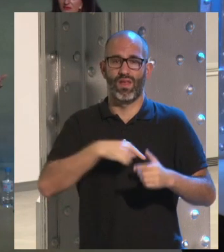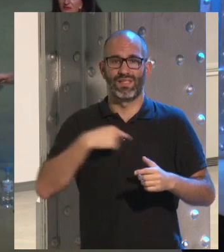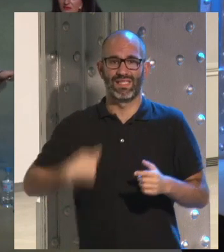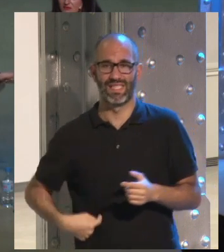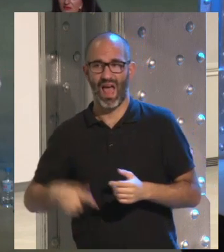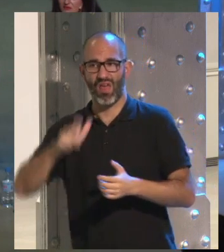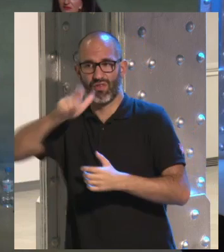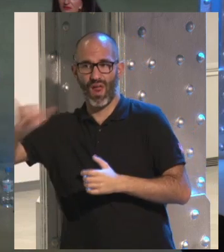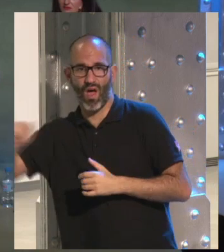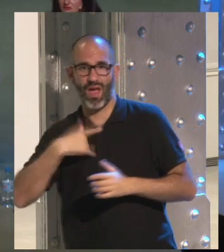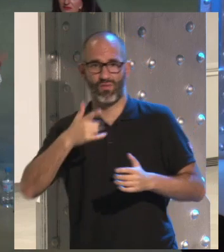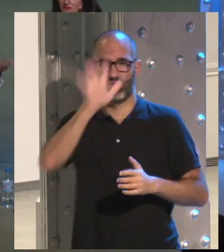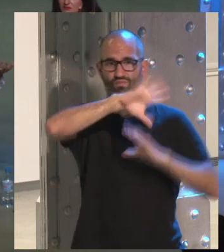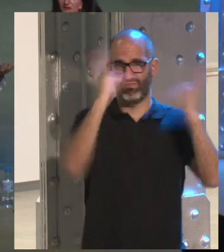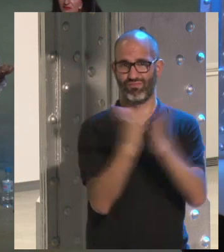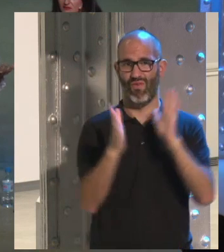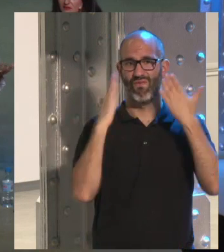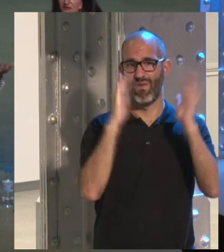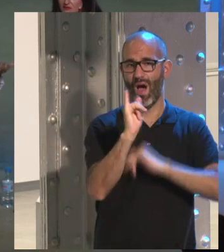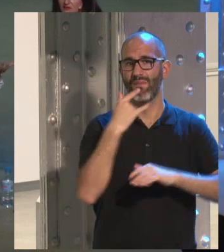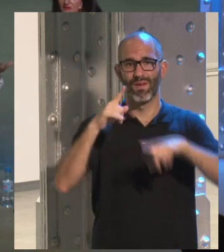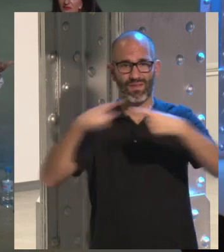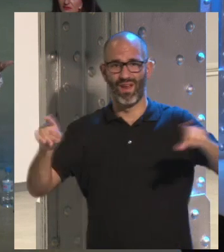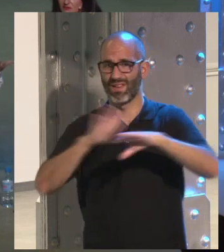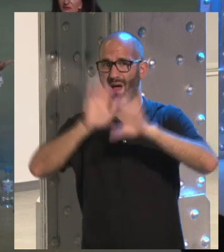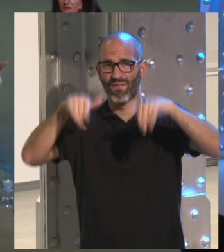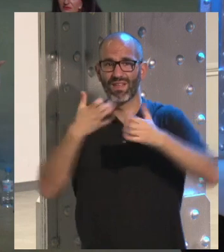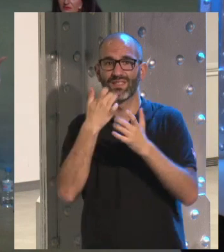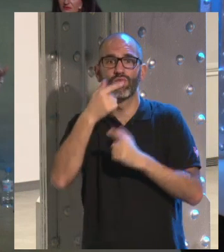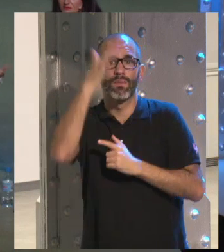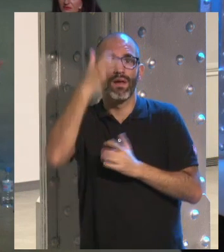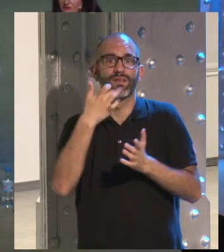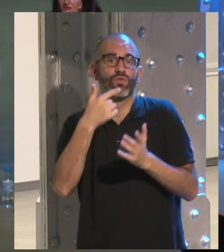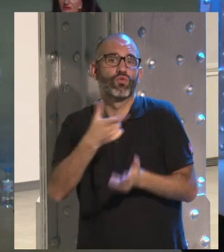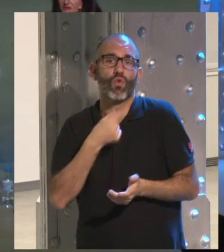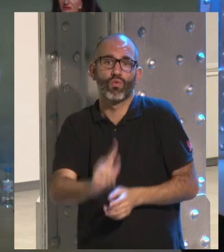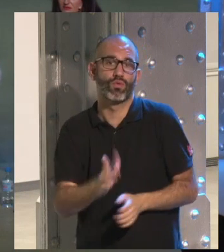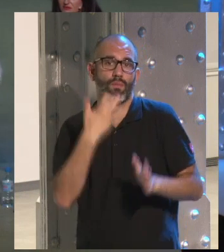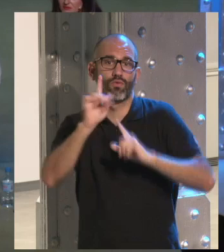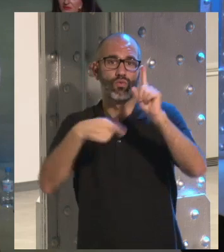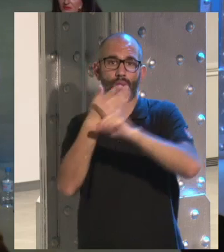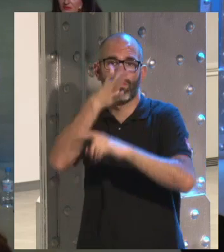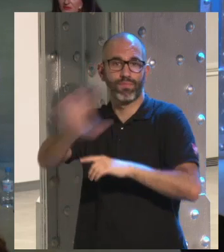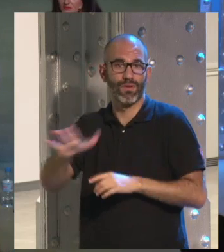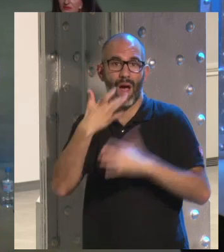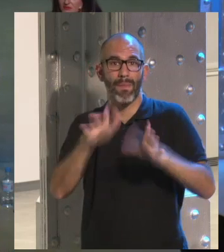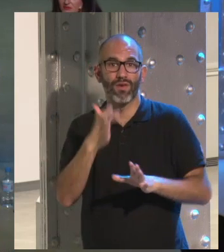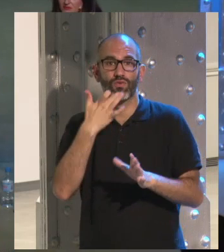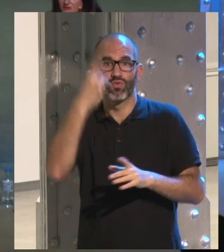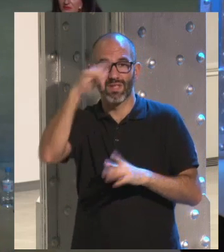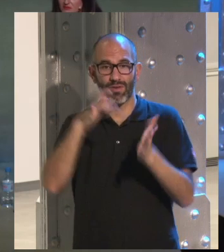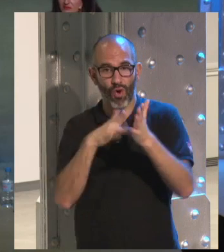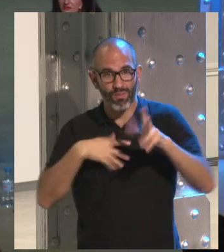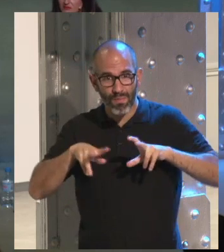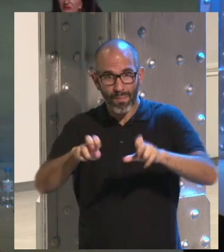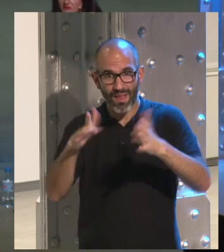aceptado esas condiciones y si no te gustan pues ya sabes te vas a palo alto y les metes un pleito pero mientras tanto son